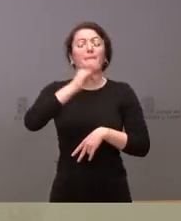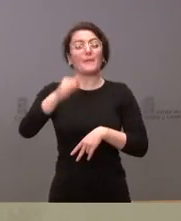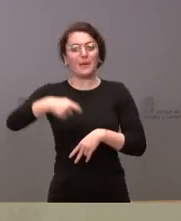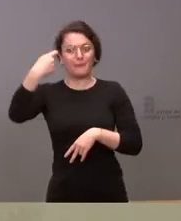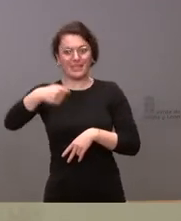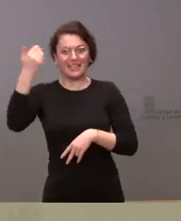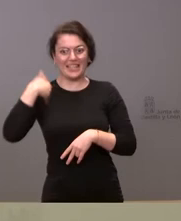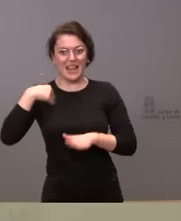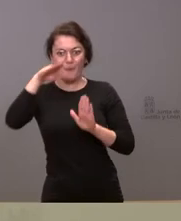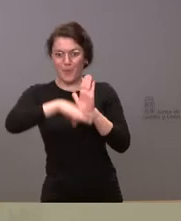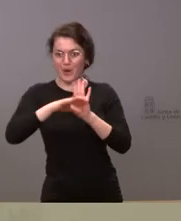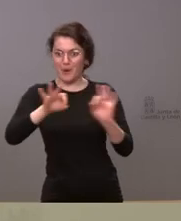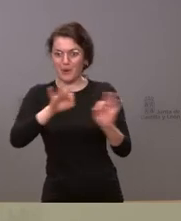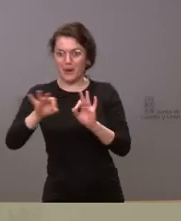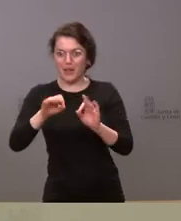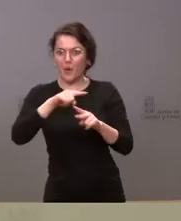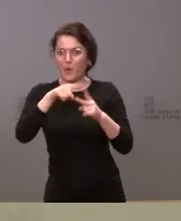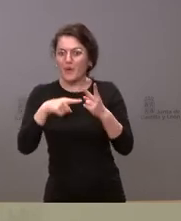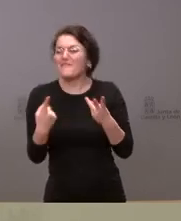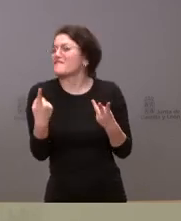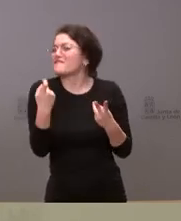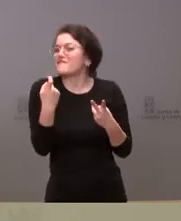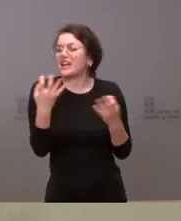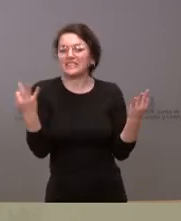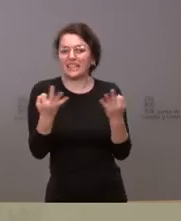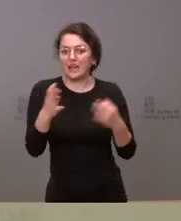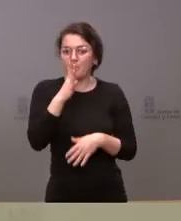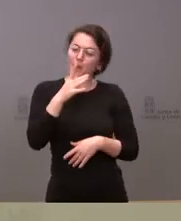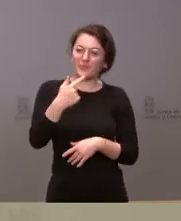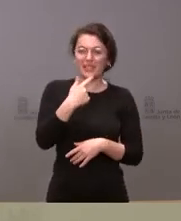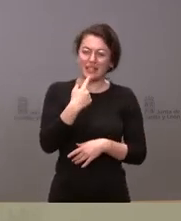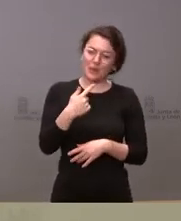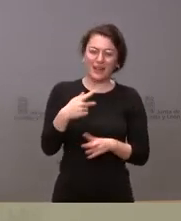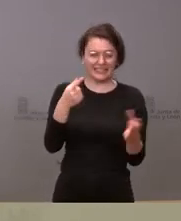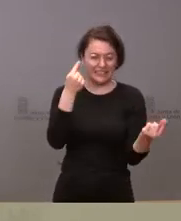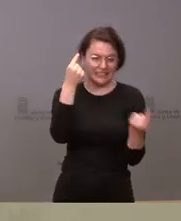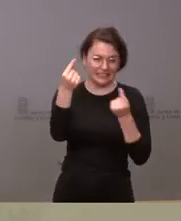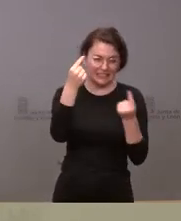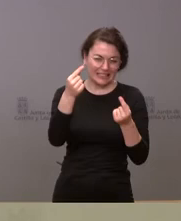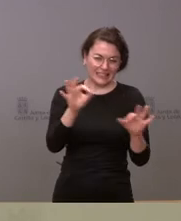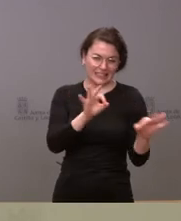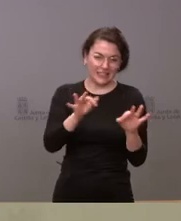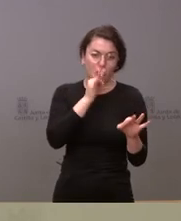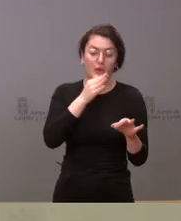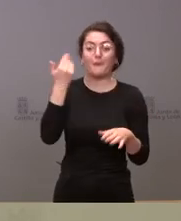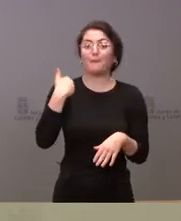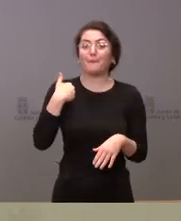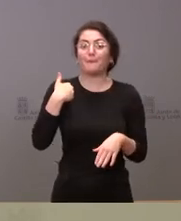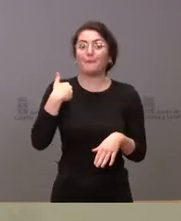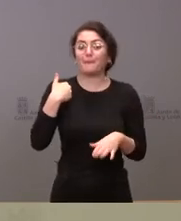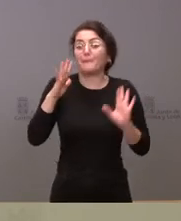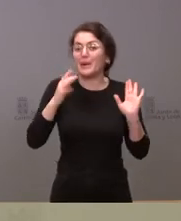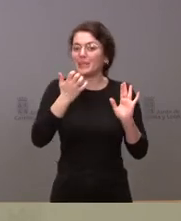que falta? Porque nos dicen en ocasiones que están cerrando flecos pero si está el programa ya preparado entiendo que tienen el acuerdo